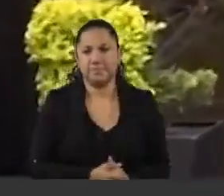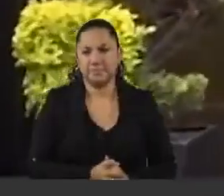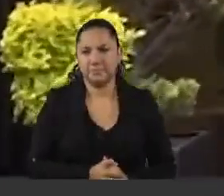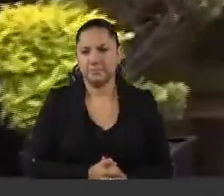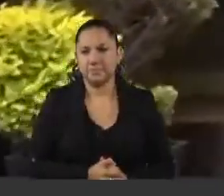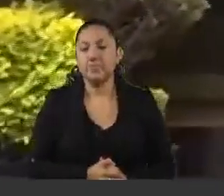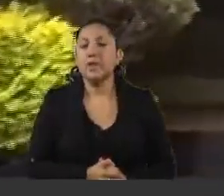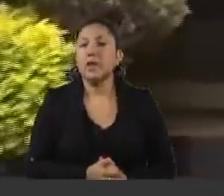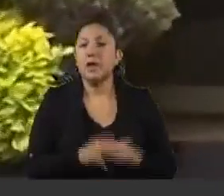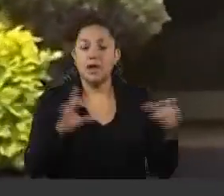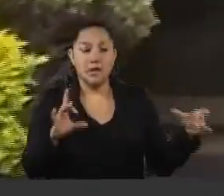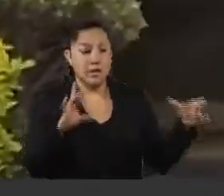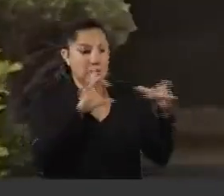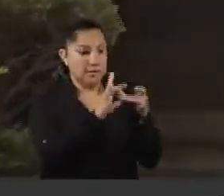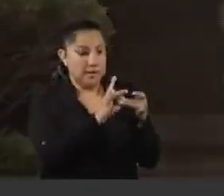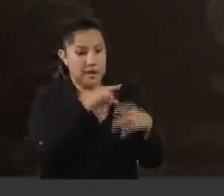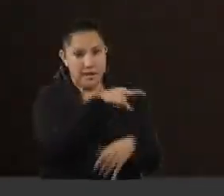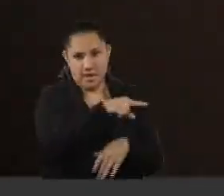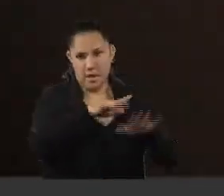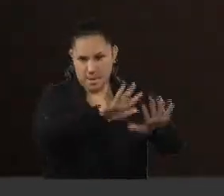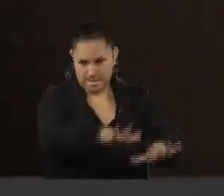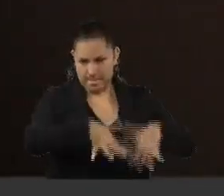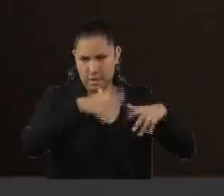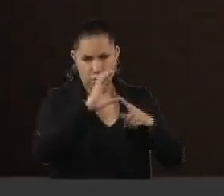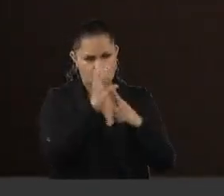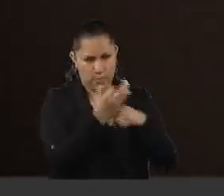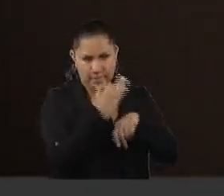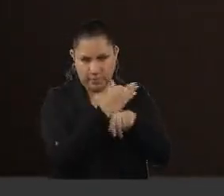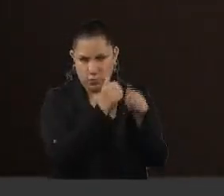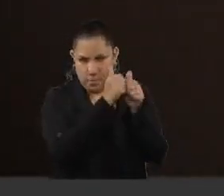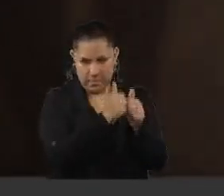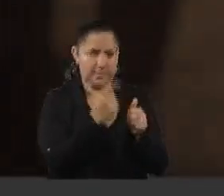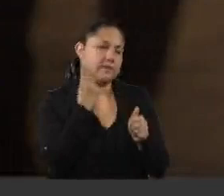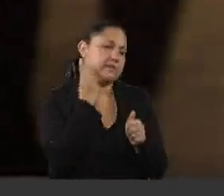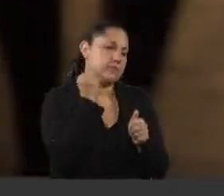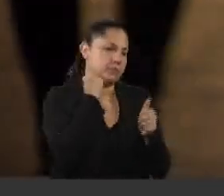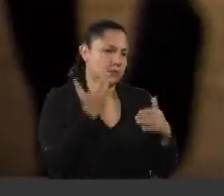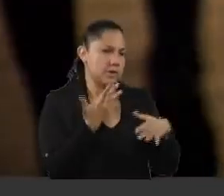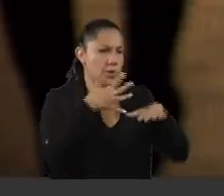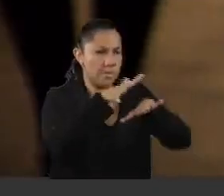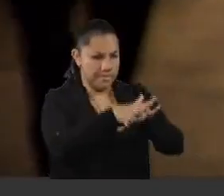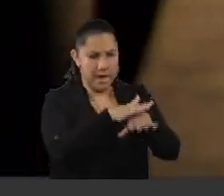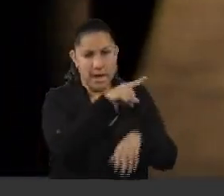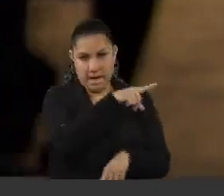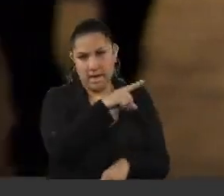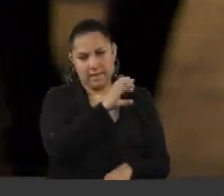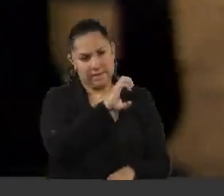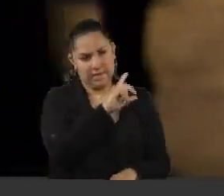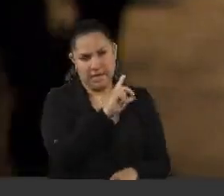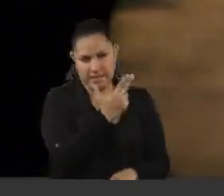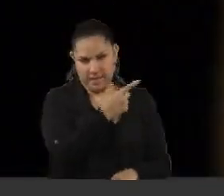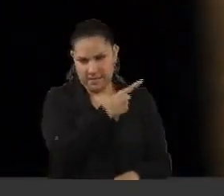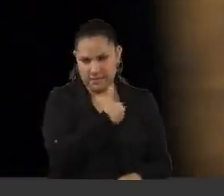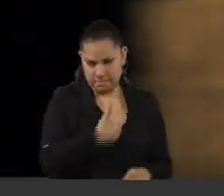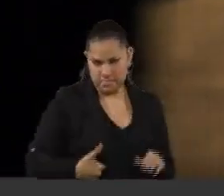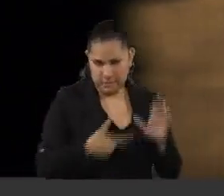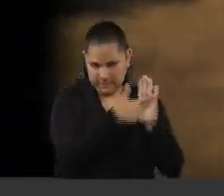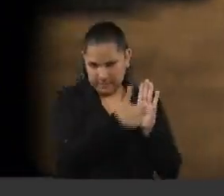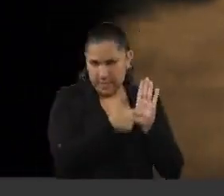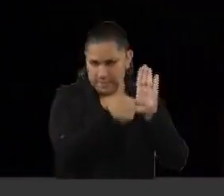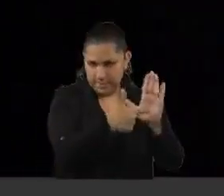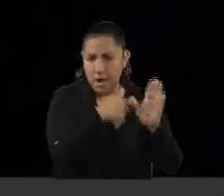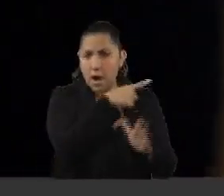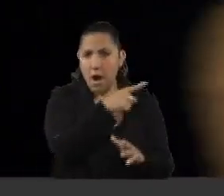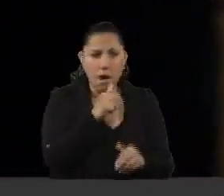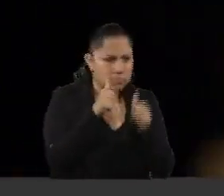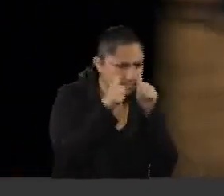Conforme a lo expuesto ante el Pleno de la Comisión Permanente, durante 2023 la Comisión Nacional de Derechos Humanos resolvió 13 mil expedientes,